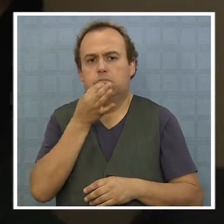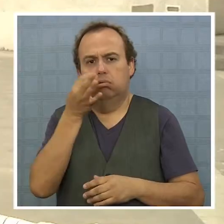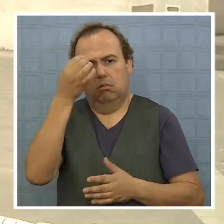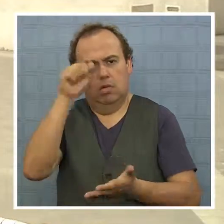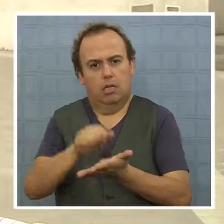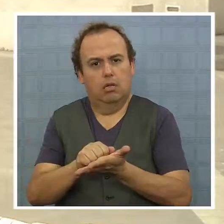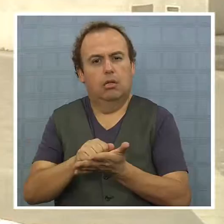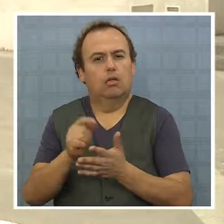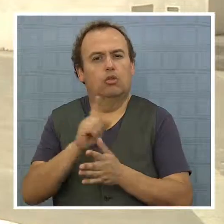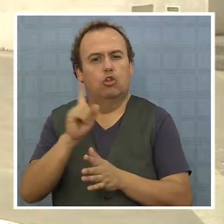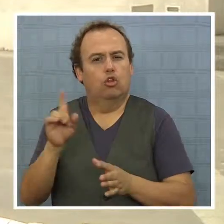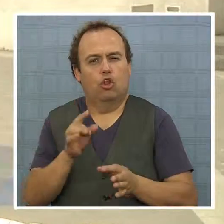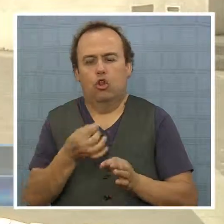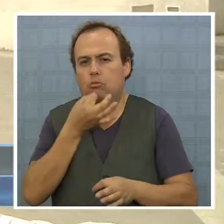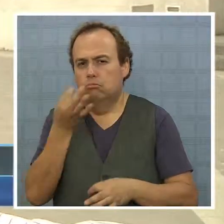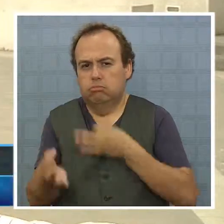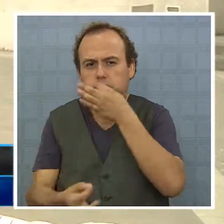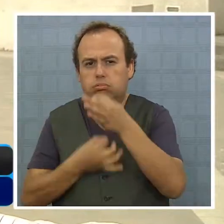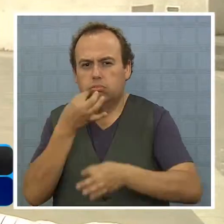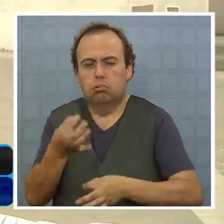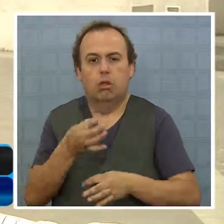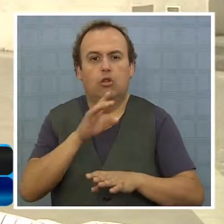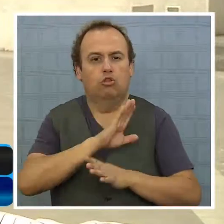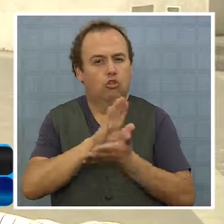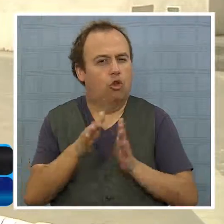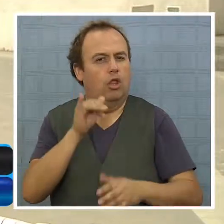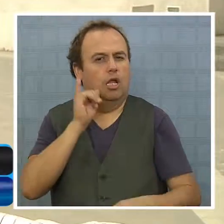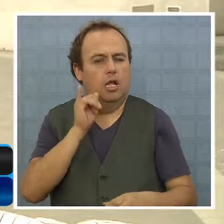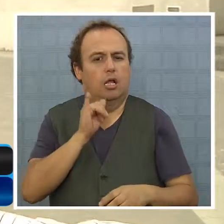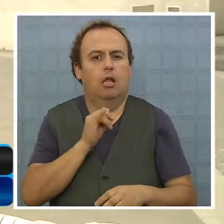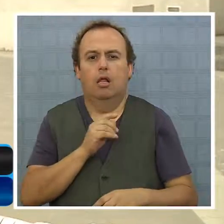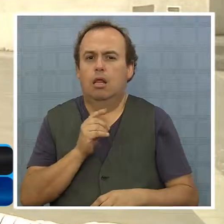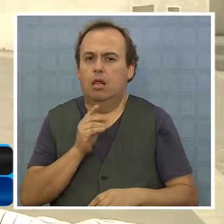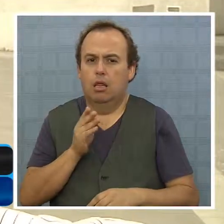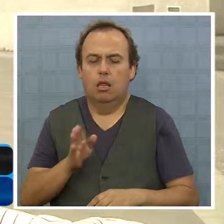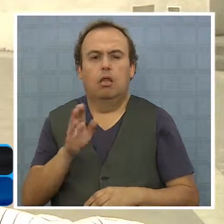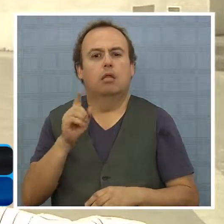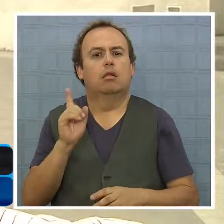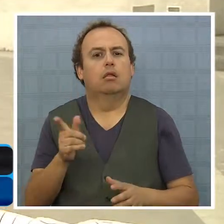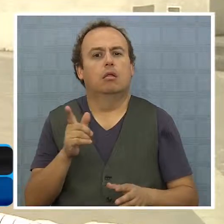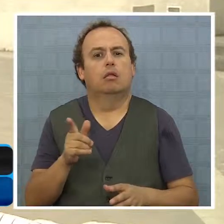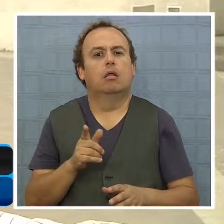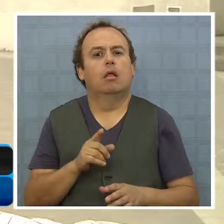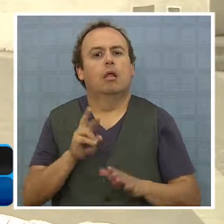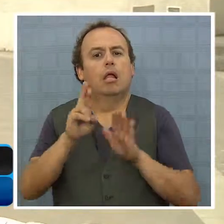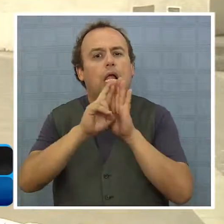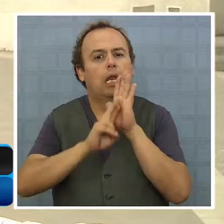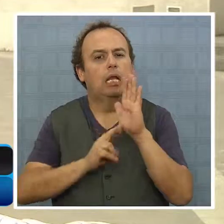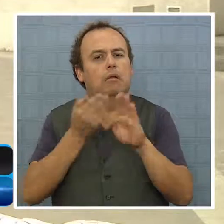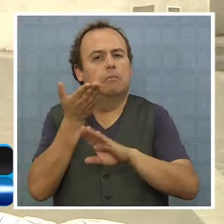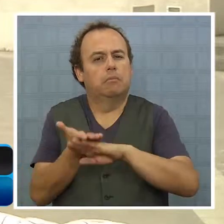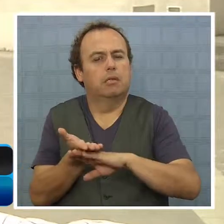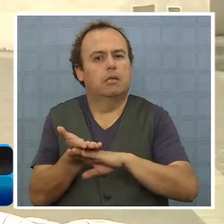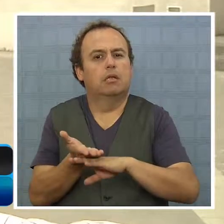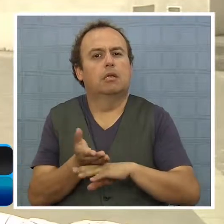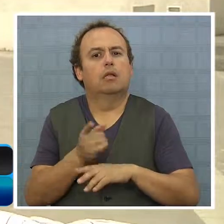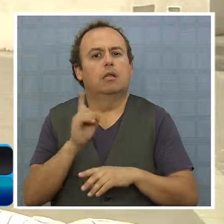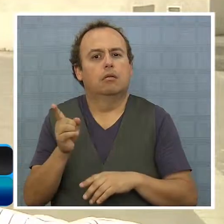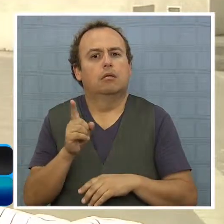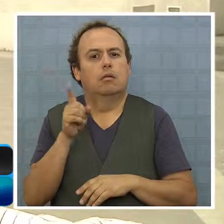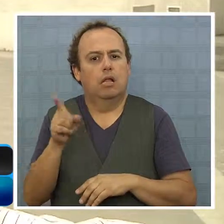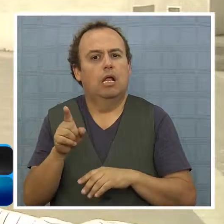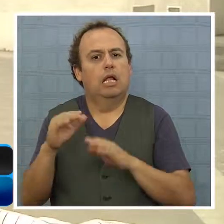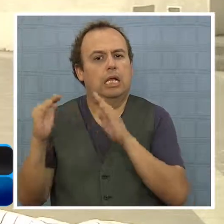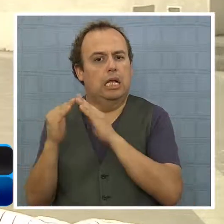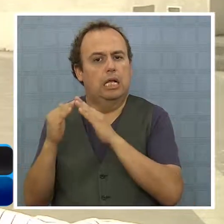expondremos en la Corte de Apelaciones de Quique todos los argumentos en los cuales sostenemos que subsisten los requisitos que se tuvieron en cuenta